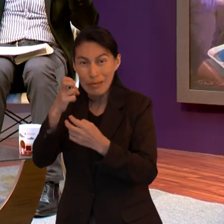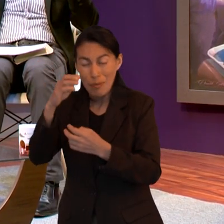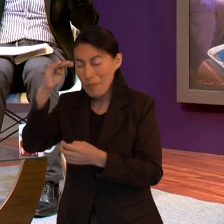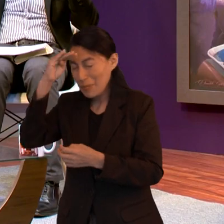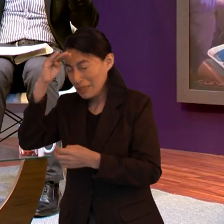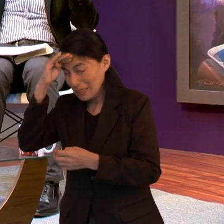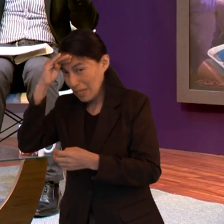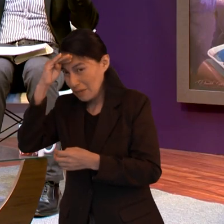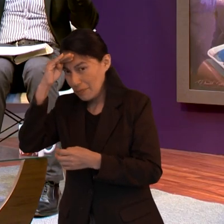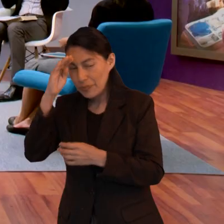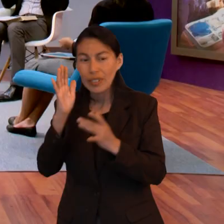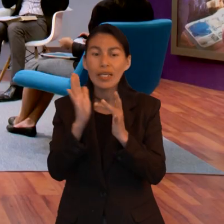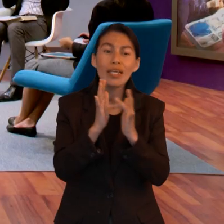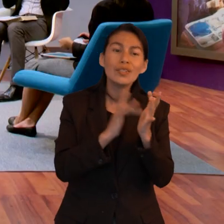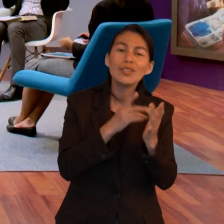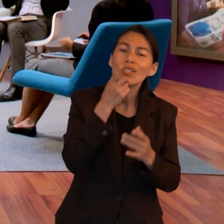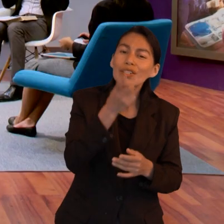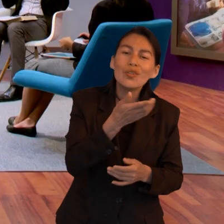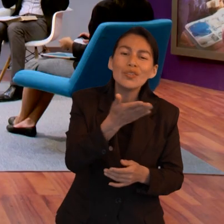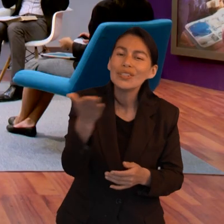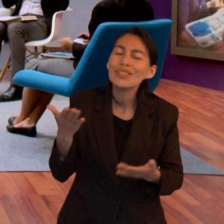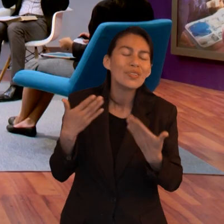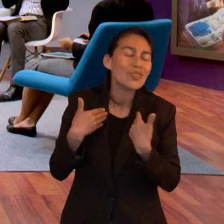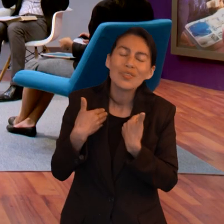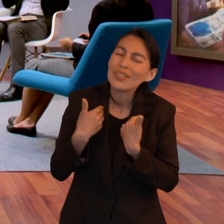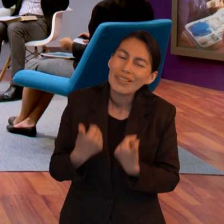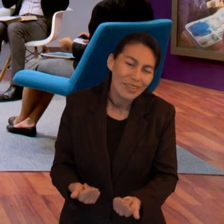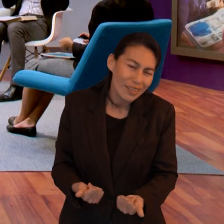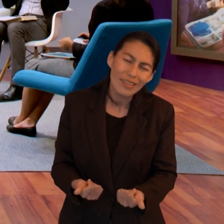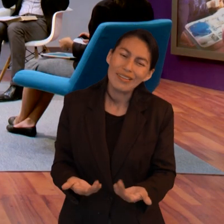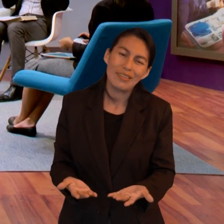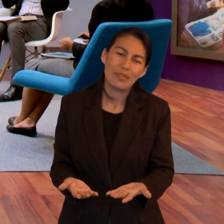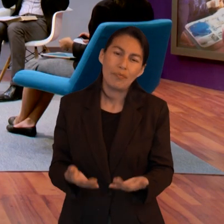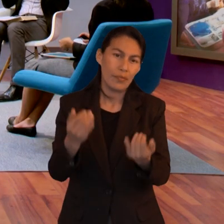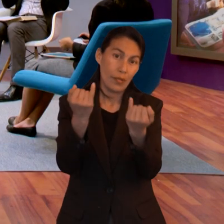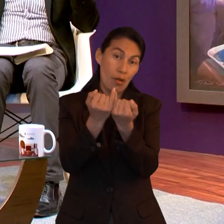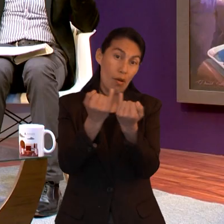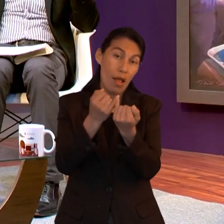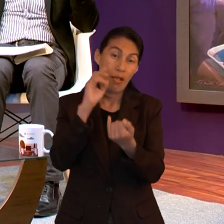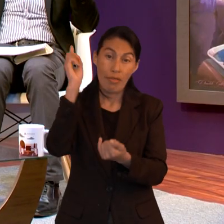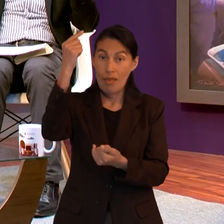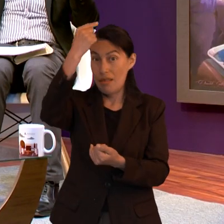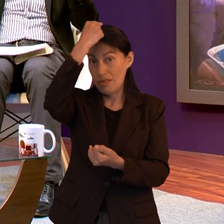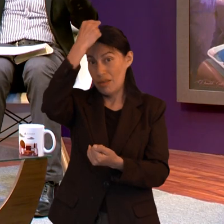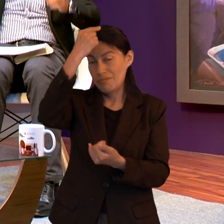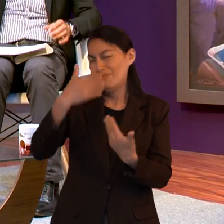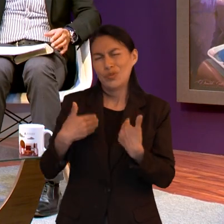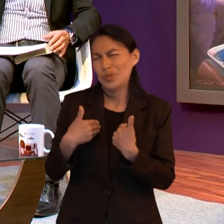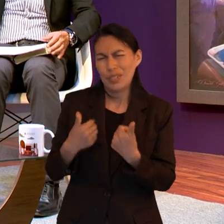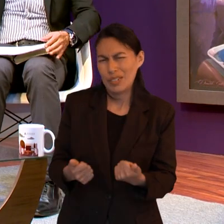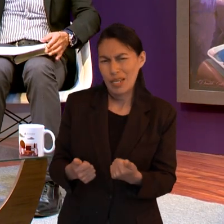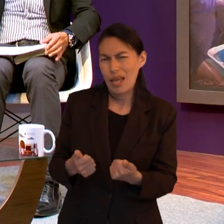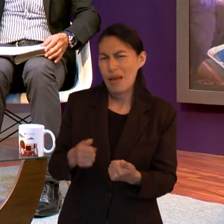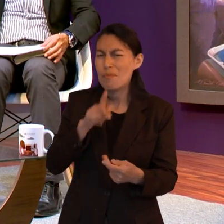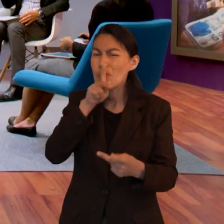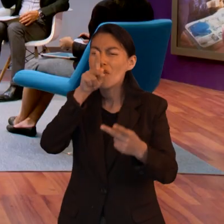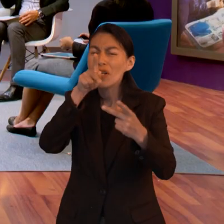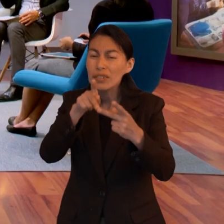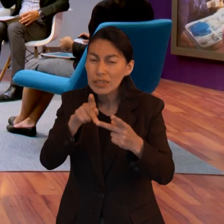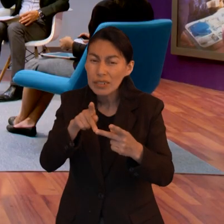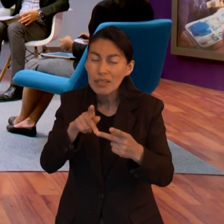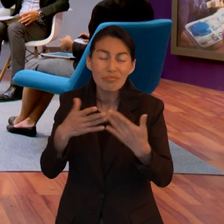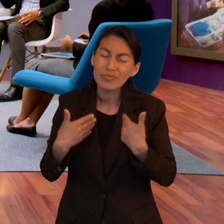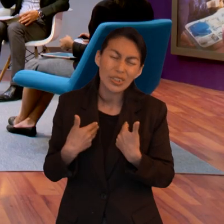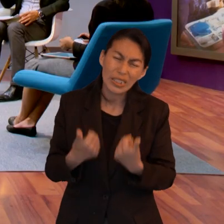como que amoldar su fe a lo que ellos pensaban a lo que ellos habían idealizado sin embargo Jesús le dijo miren